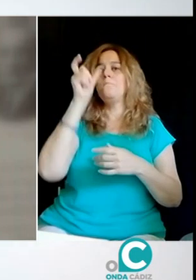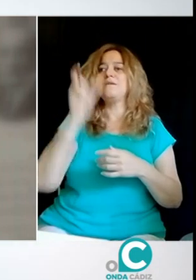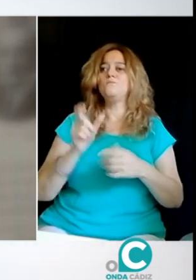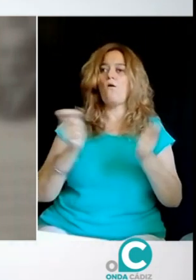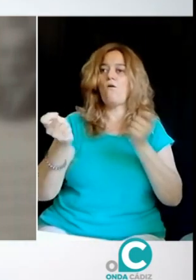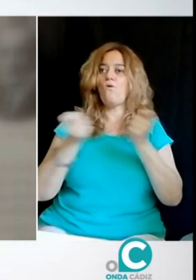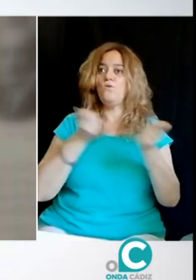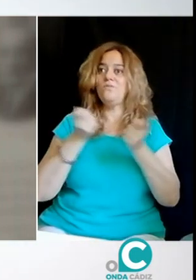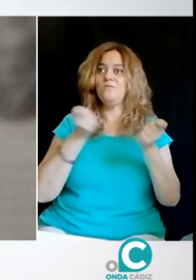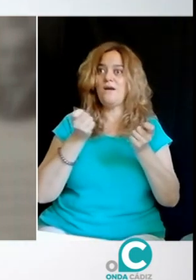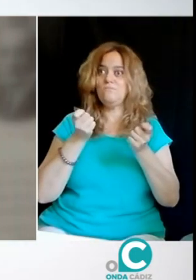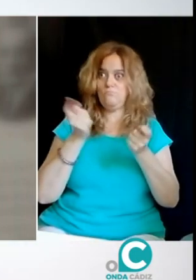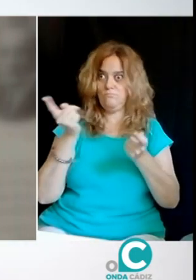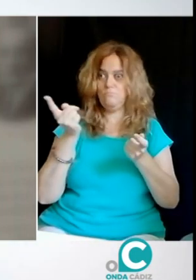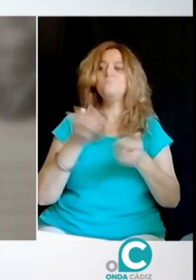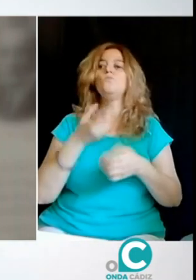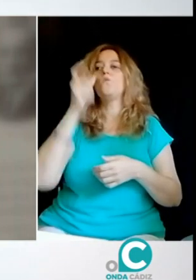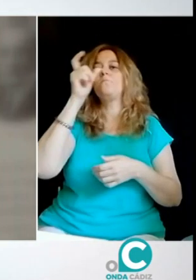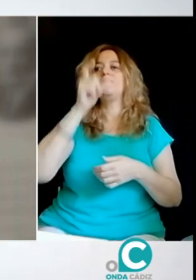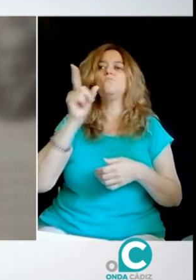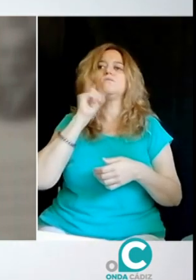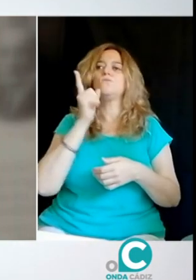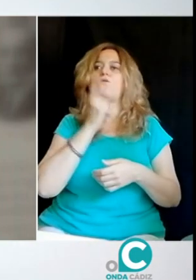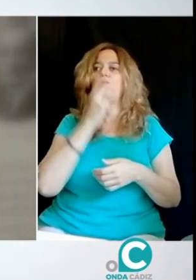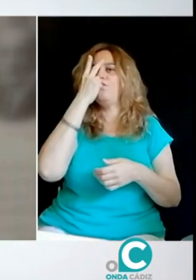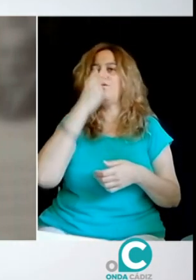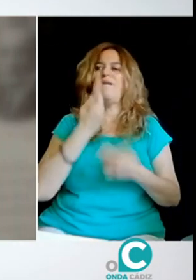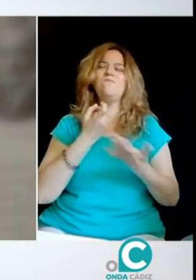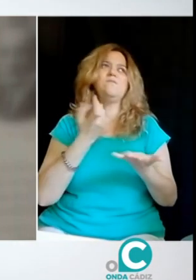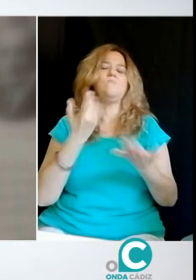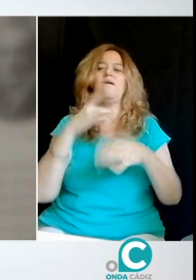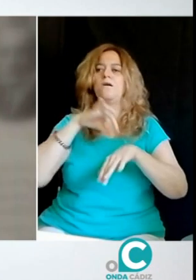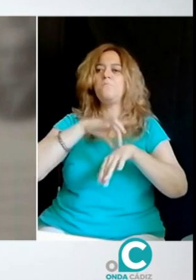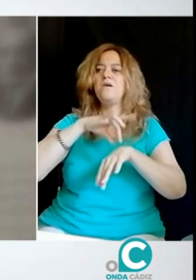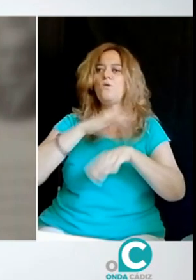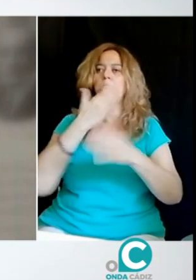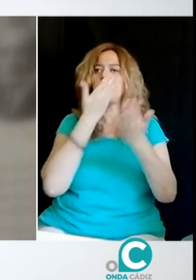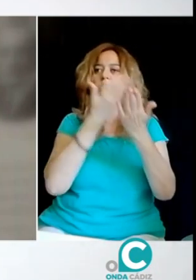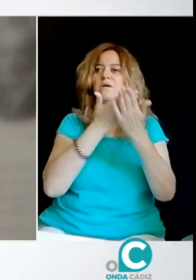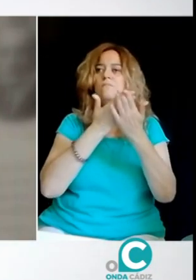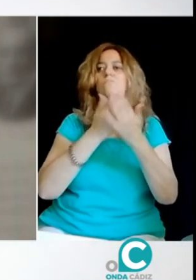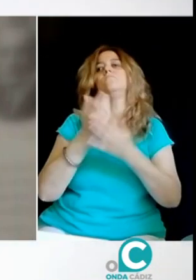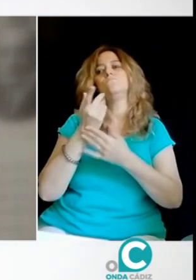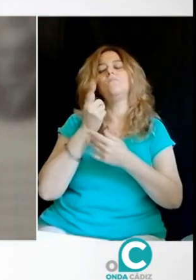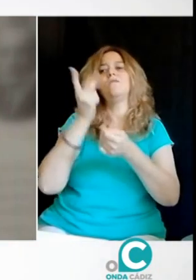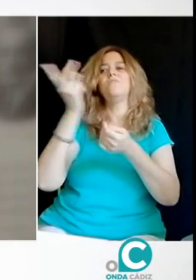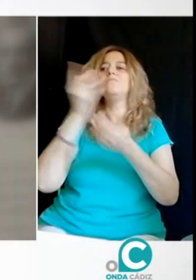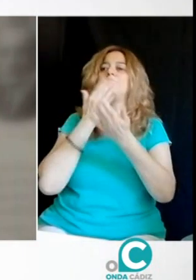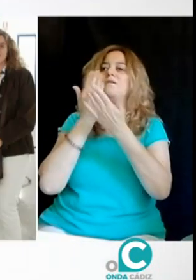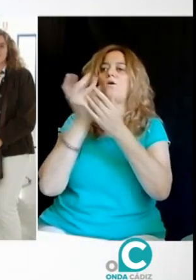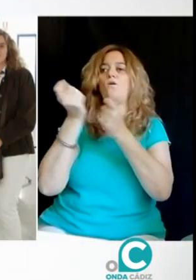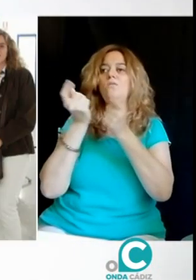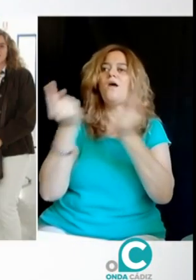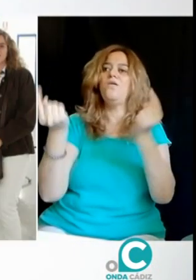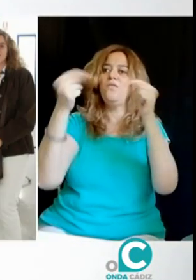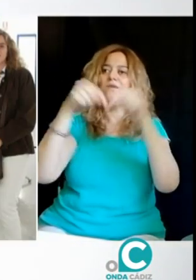y charlas, cursos, todas las formaciones. Nosotros contamos también con una profesional que es nuestra coordinadora